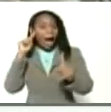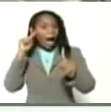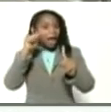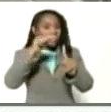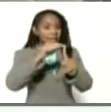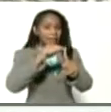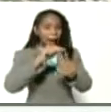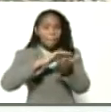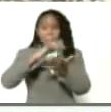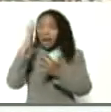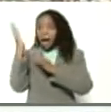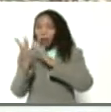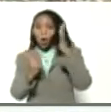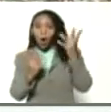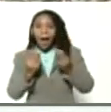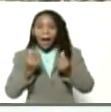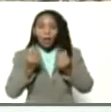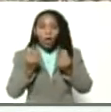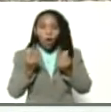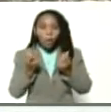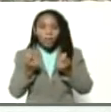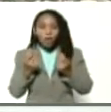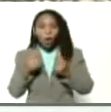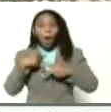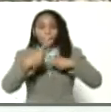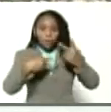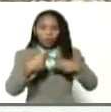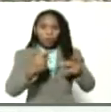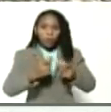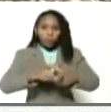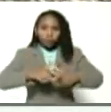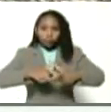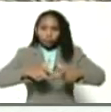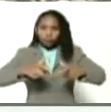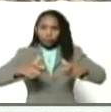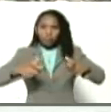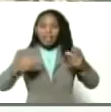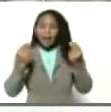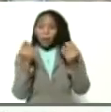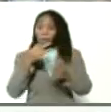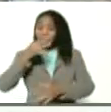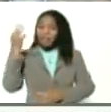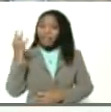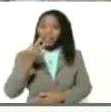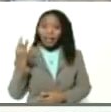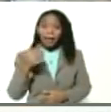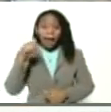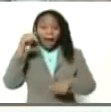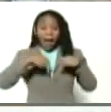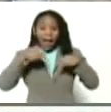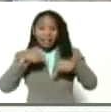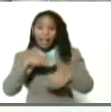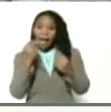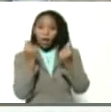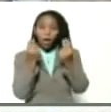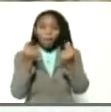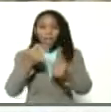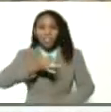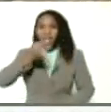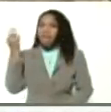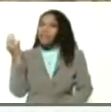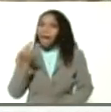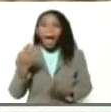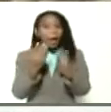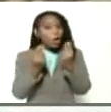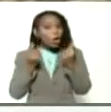económico, productivo, de crecimiento, la economía real. Esta es la economía real, la